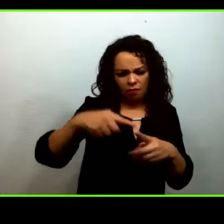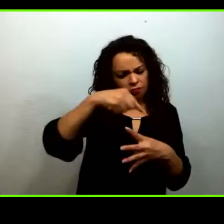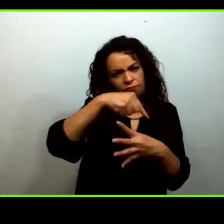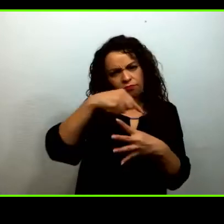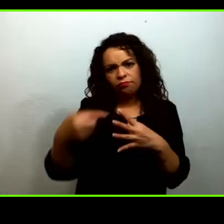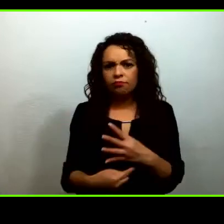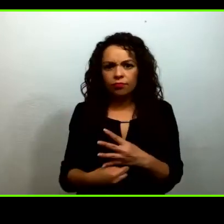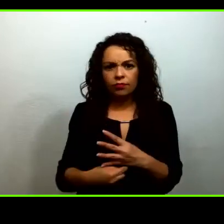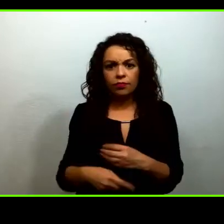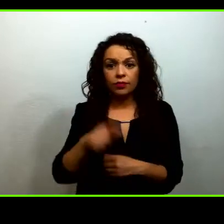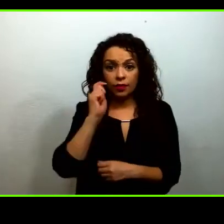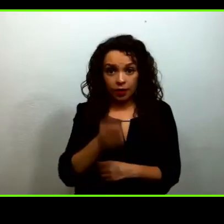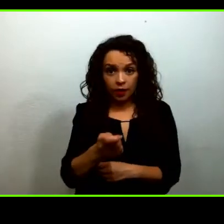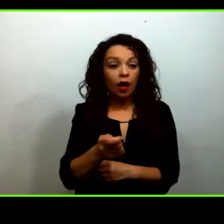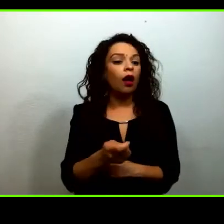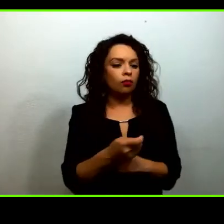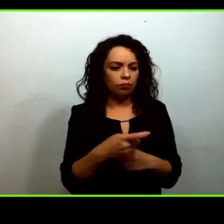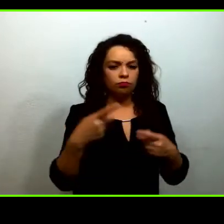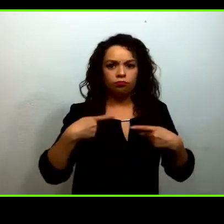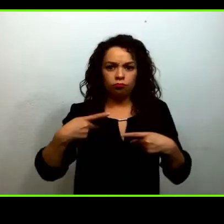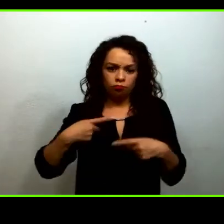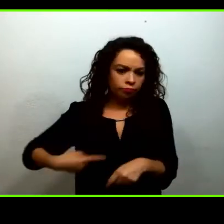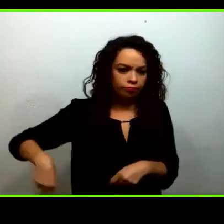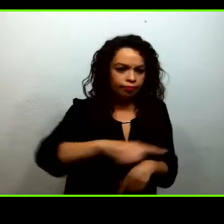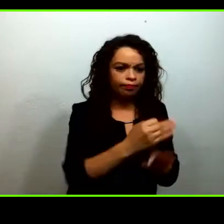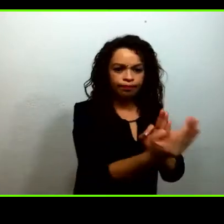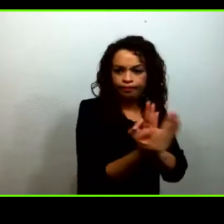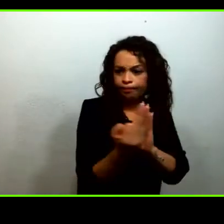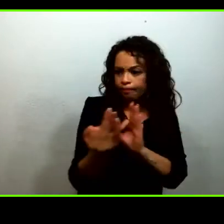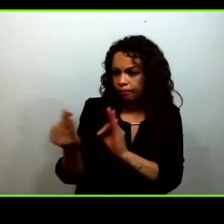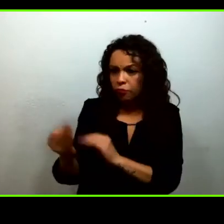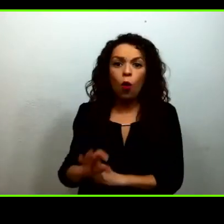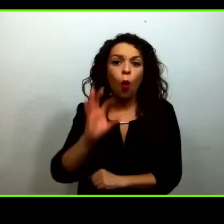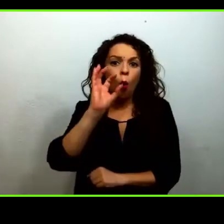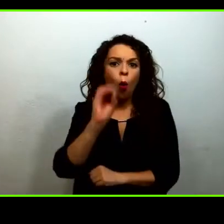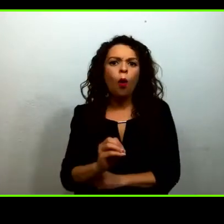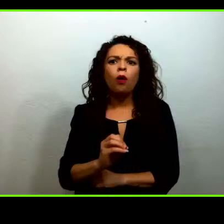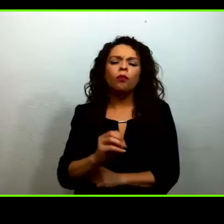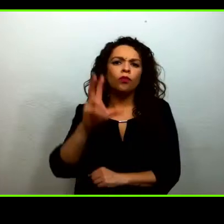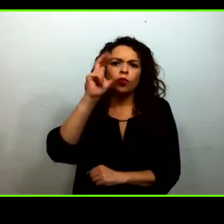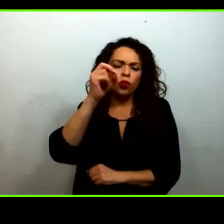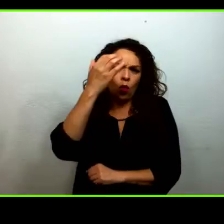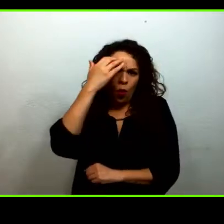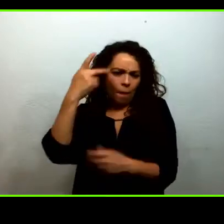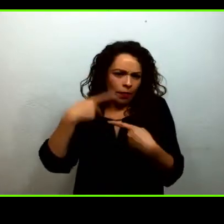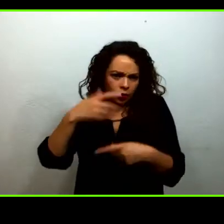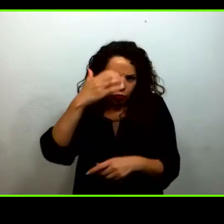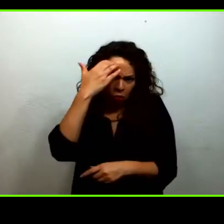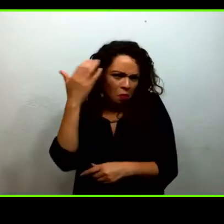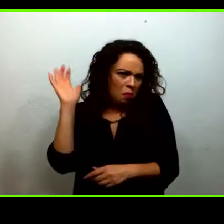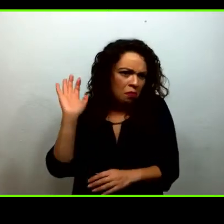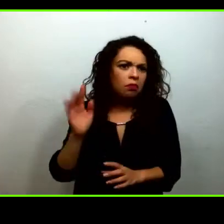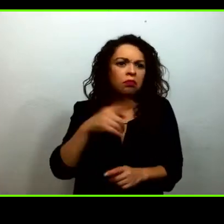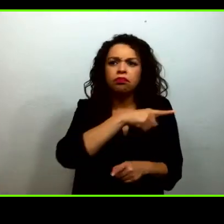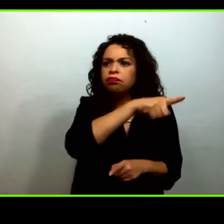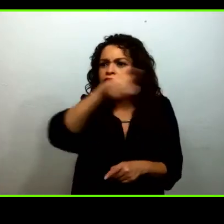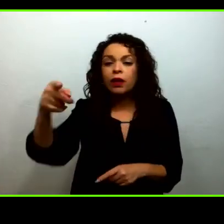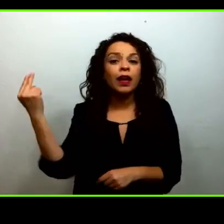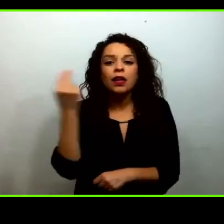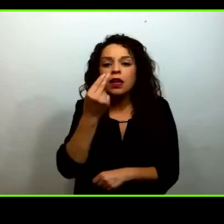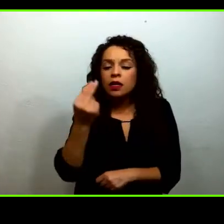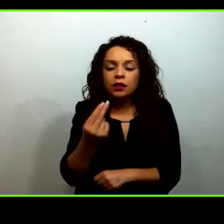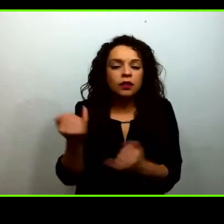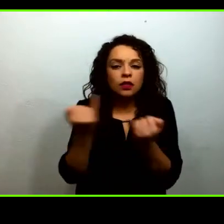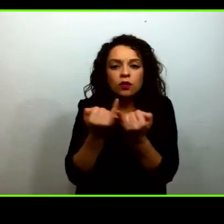y de los ajenos, de los que están lejos de nosotros. Cuidar de los otros es a partir de